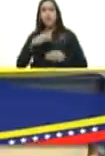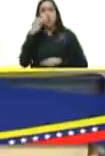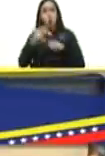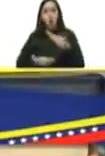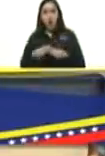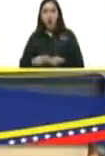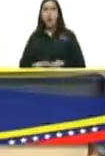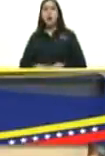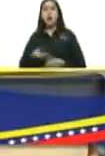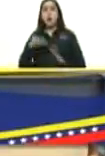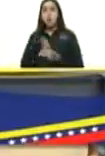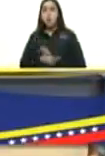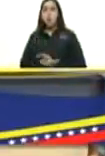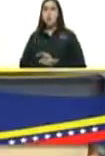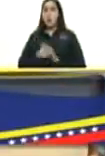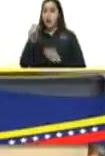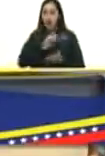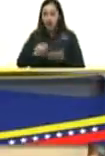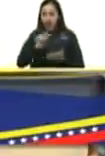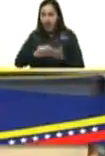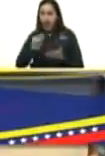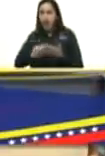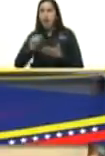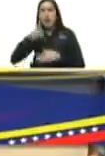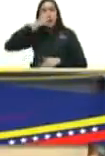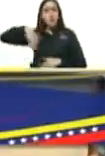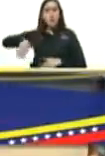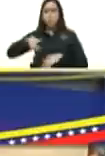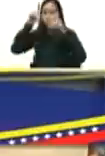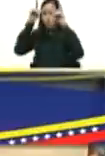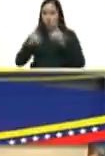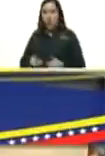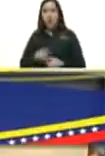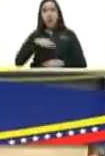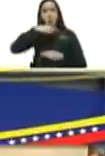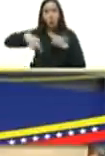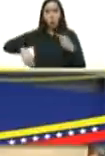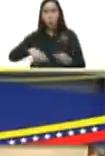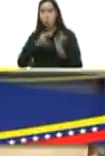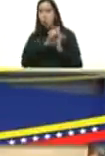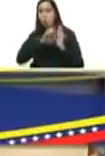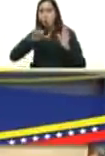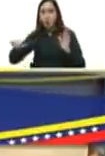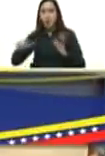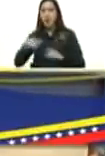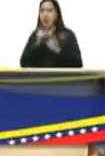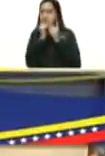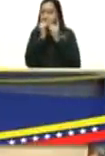con puño y letra de un pueblo una revolución constituyente democrática